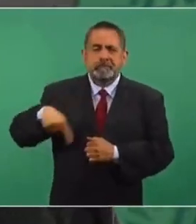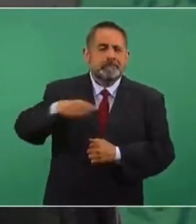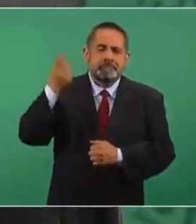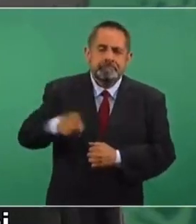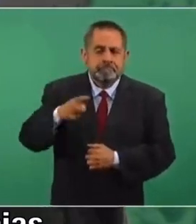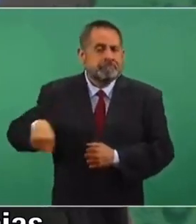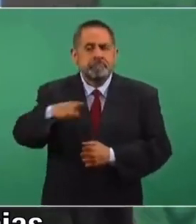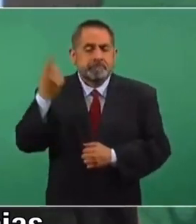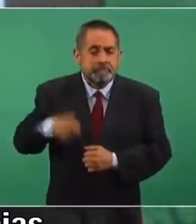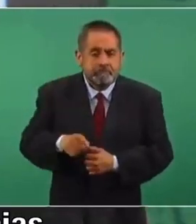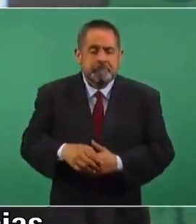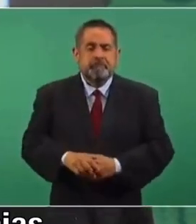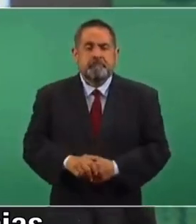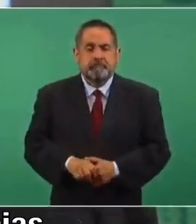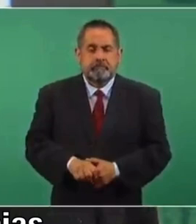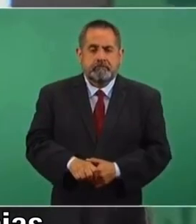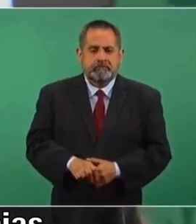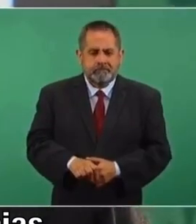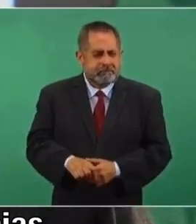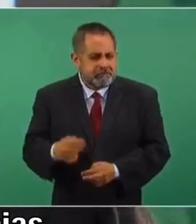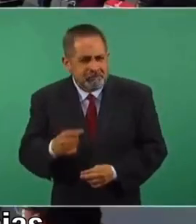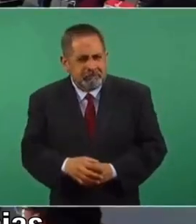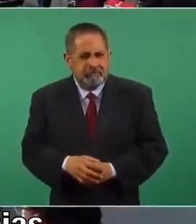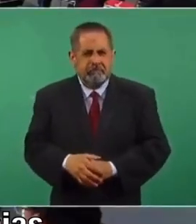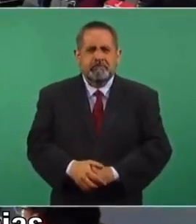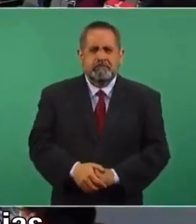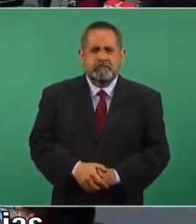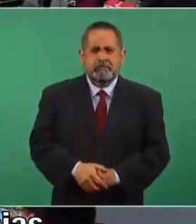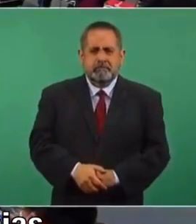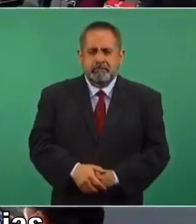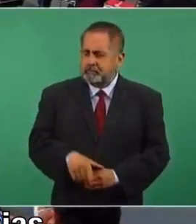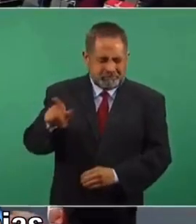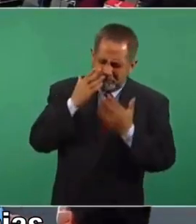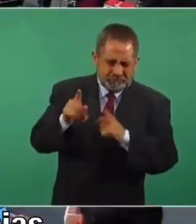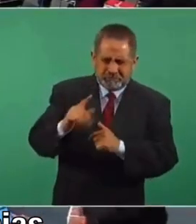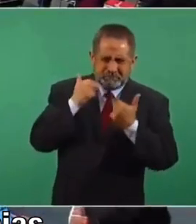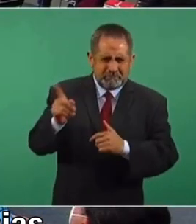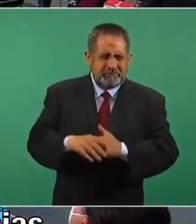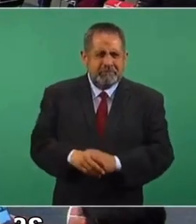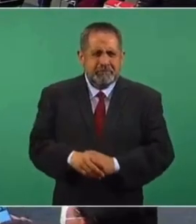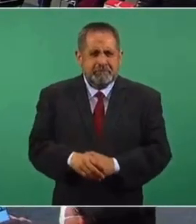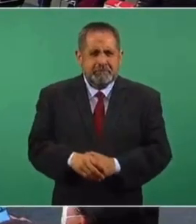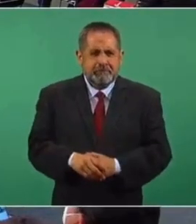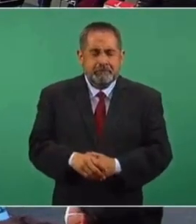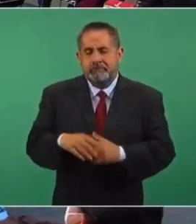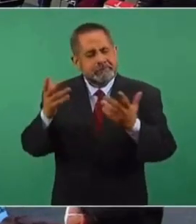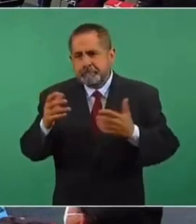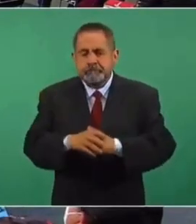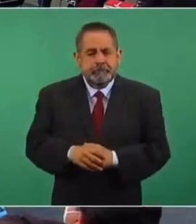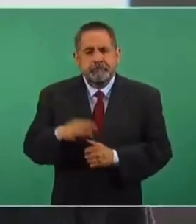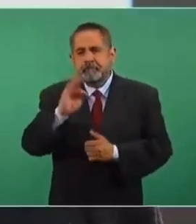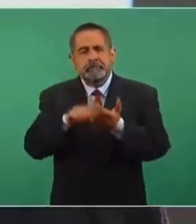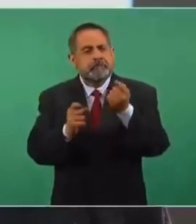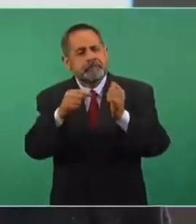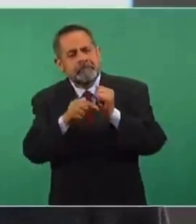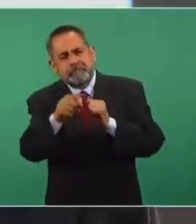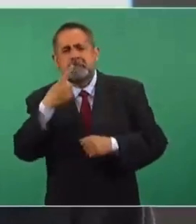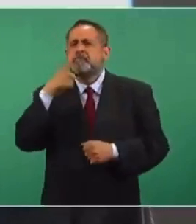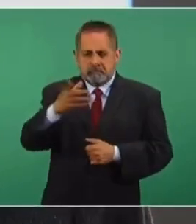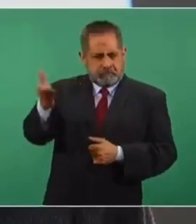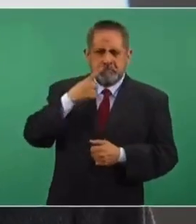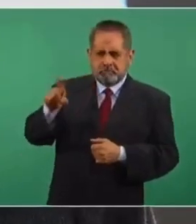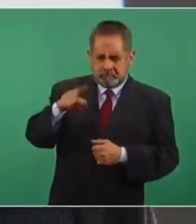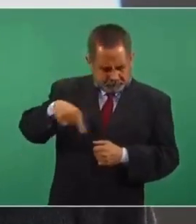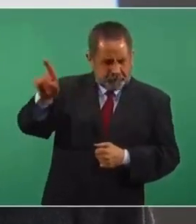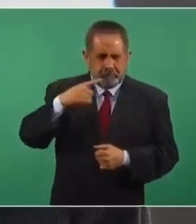pueblo el que manda. ¿De qué? No hay. O sea, bueno, en el caso de que existan las denuncias